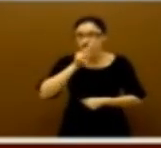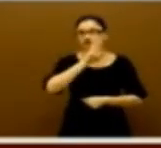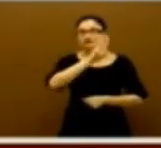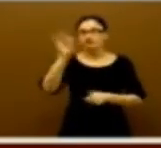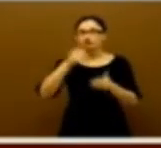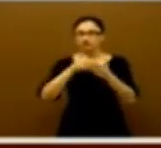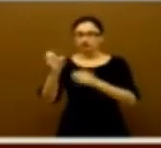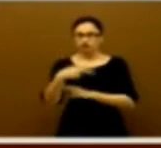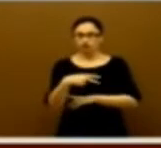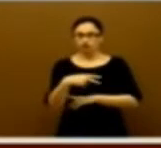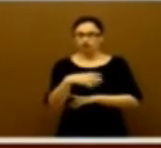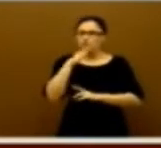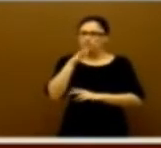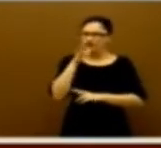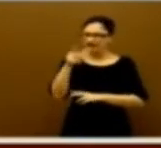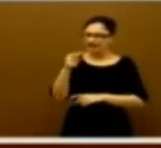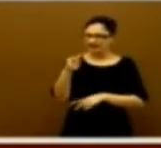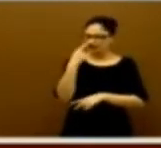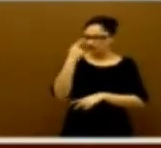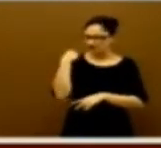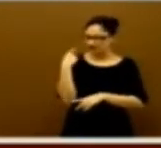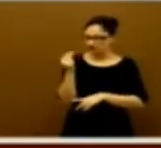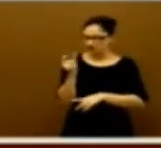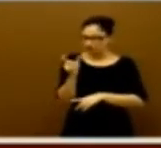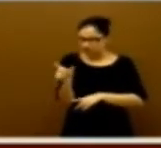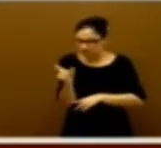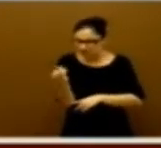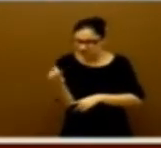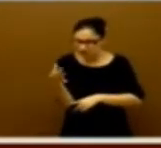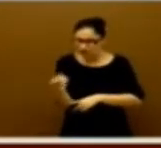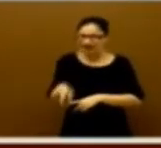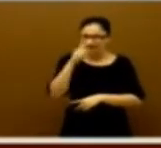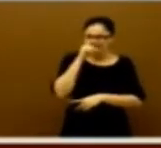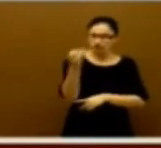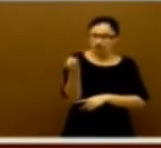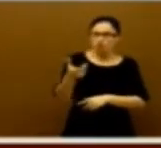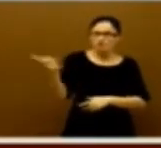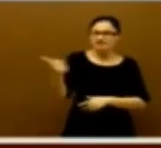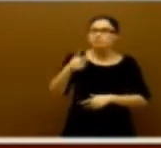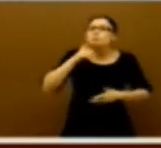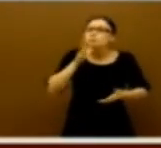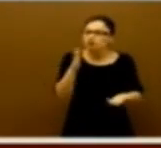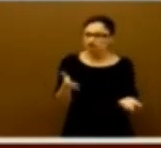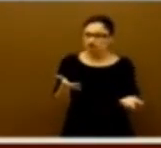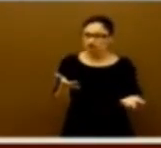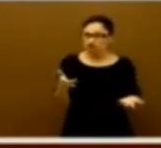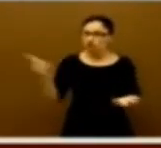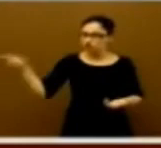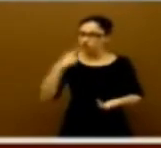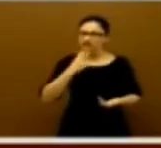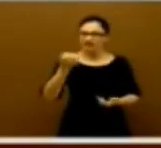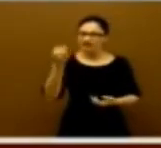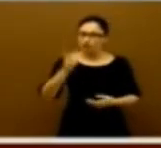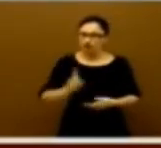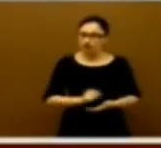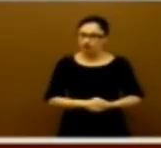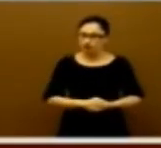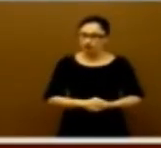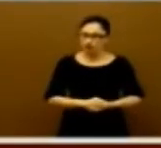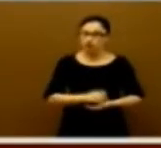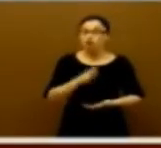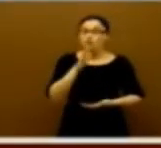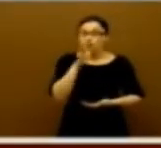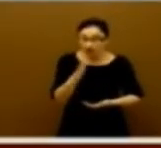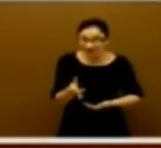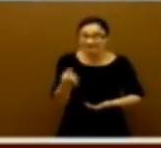180 entonces y son 300 ahora? Hay que hacerse esa pregunta. ¿Por qué? Si, según usted dice, no ha aumentado el endeudamiento, porque ha aumentado el